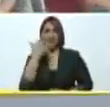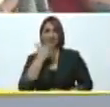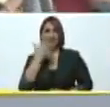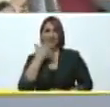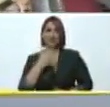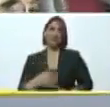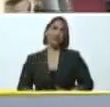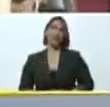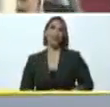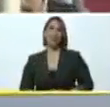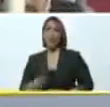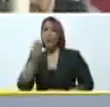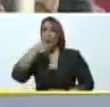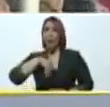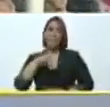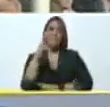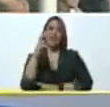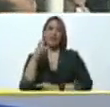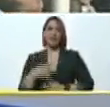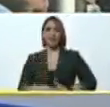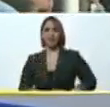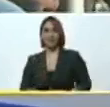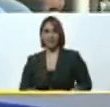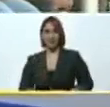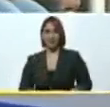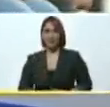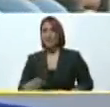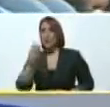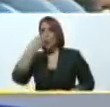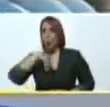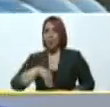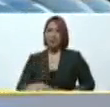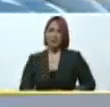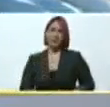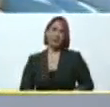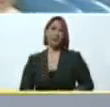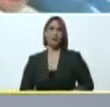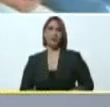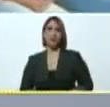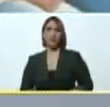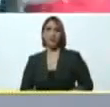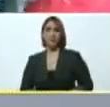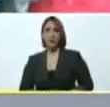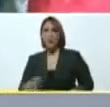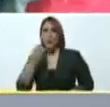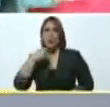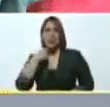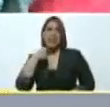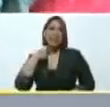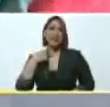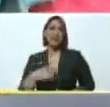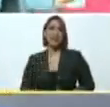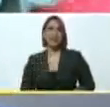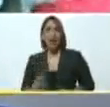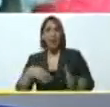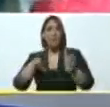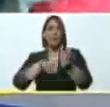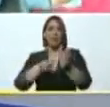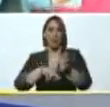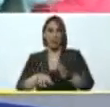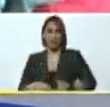Me comí el viernes, me lo tragué con espina y todo. Repito,